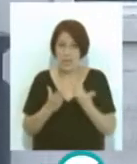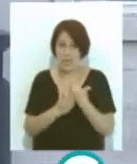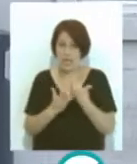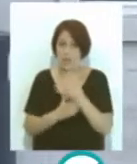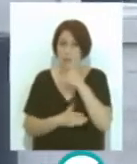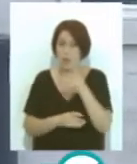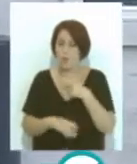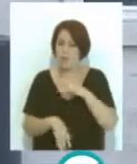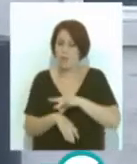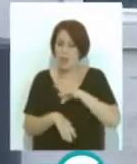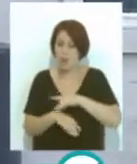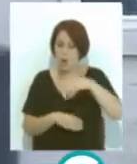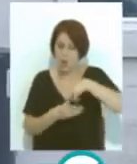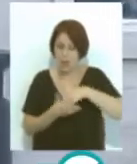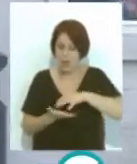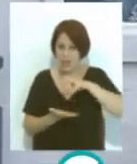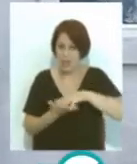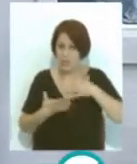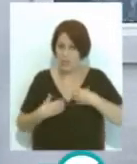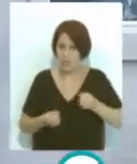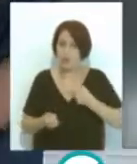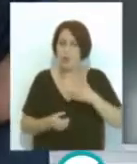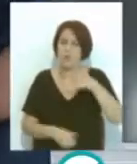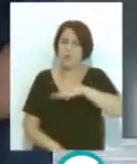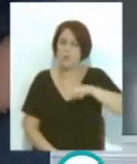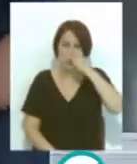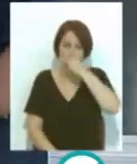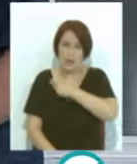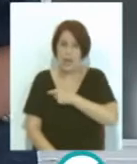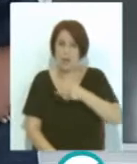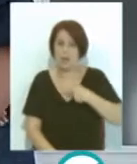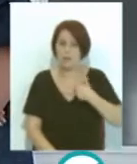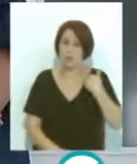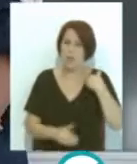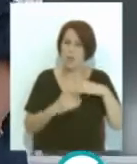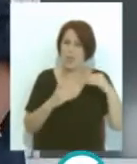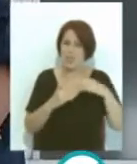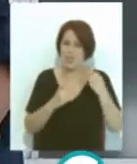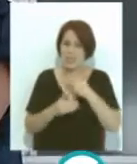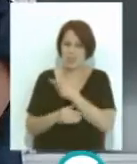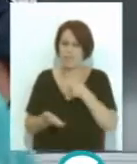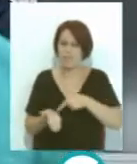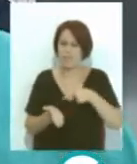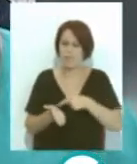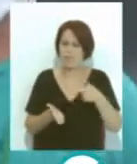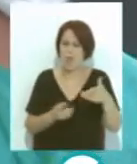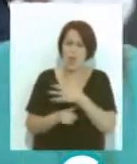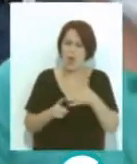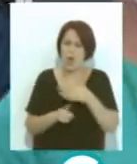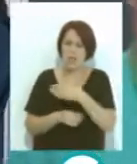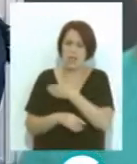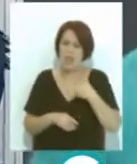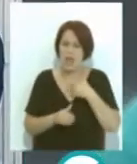por un médico del centro de salud Rivera del Muelle en Puerto Real por parte de un paciente que exigió a golpes ser